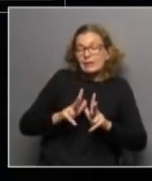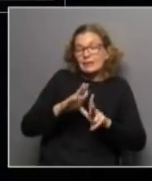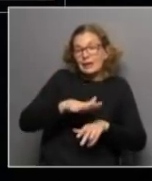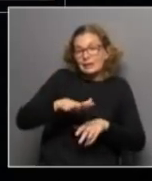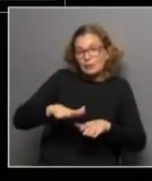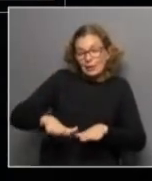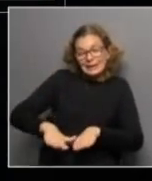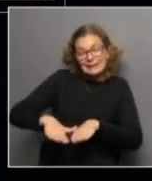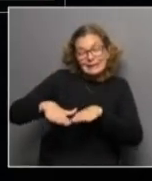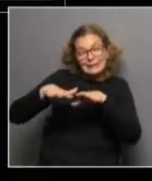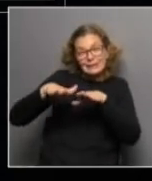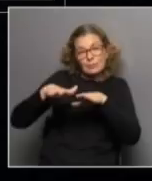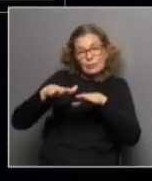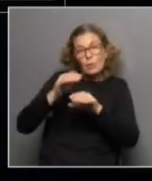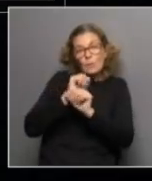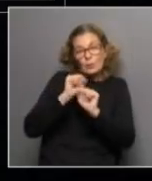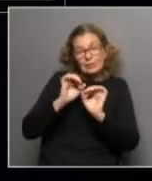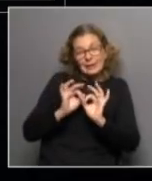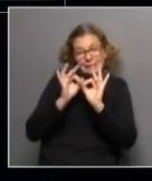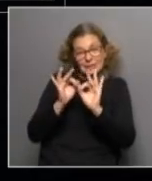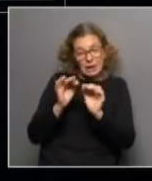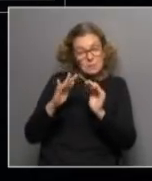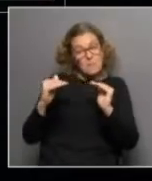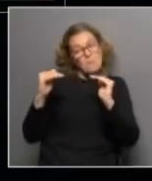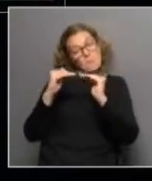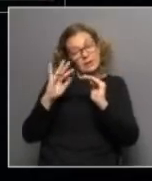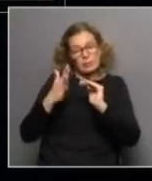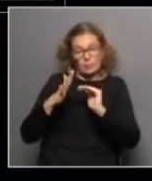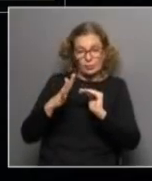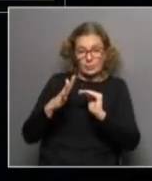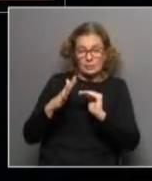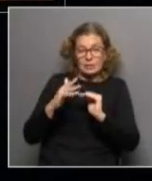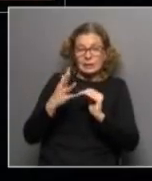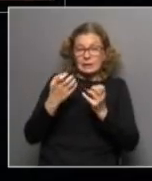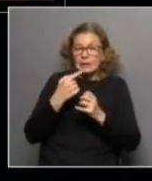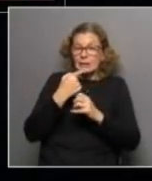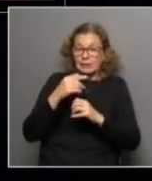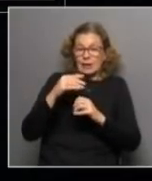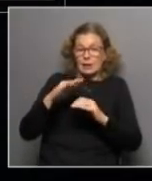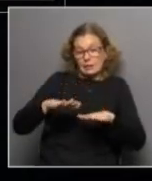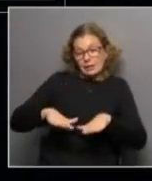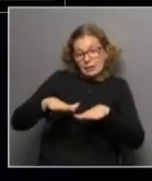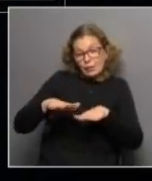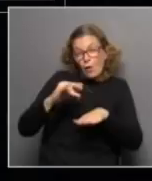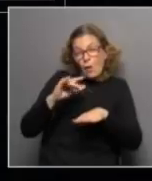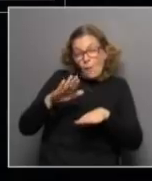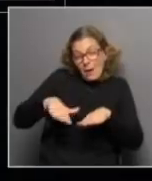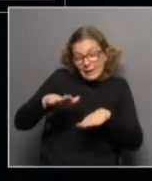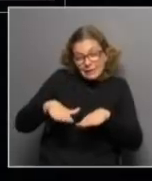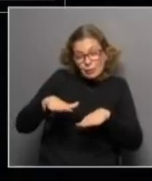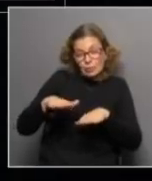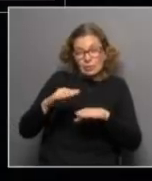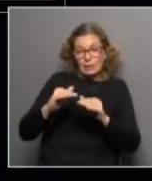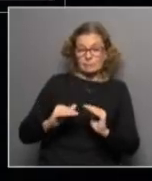el crecimiento podía llegar a ser similar quiere decir que sí iba a haber niños bajitos pero que había otros que en